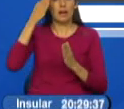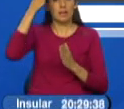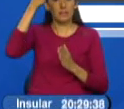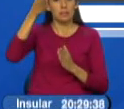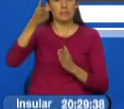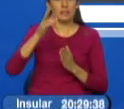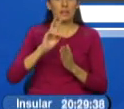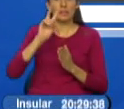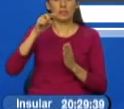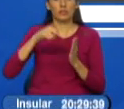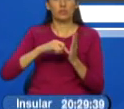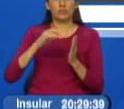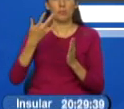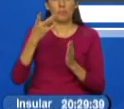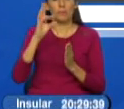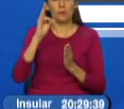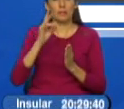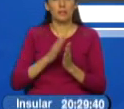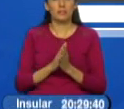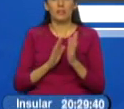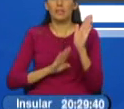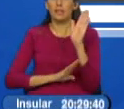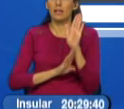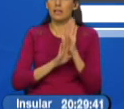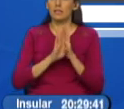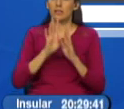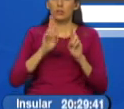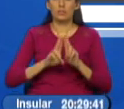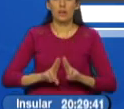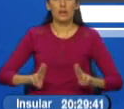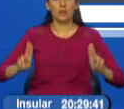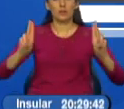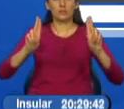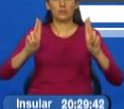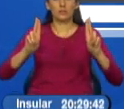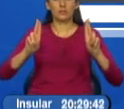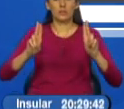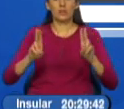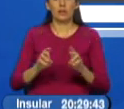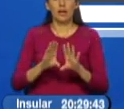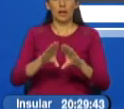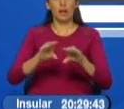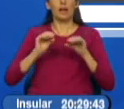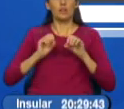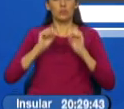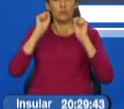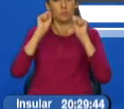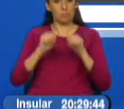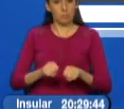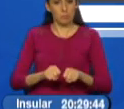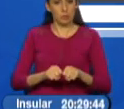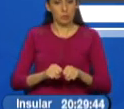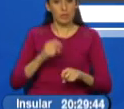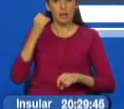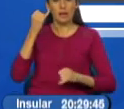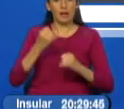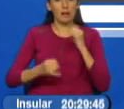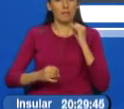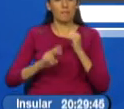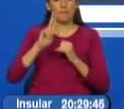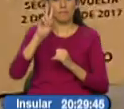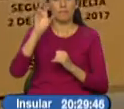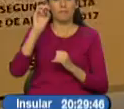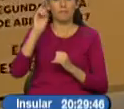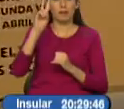17 objetivos del desarrollo que Naciones Unidas adoptó para que hasta el año 2030 adopten todos los